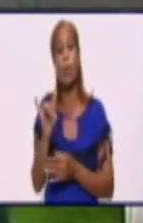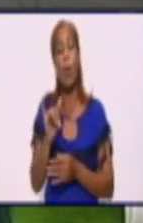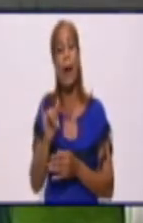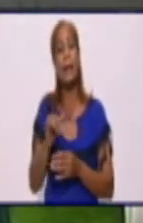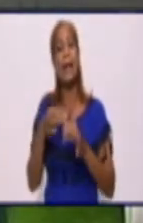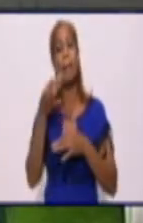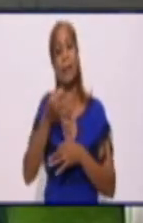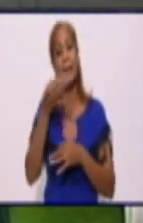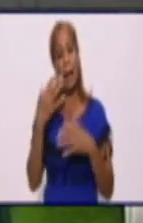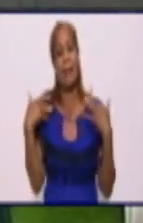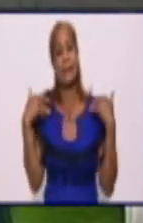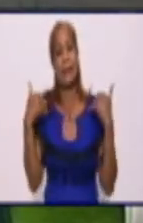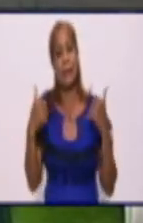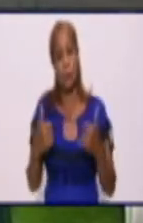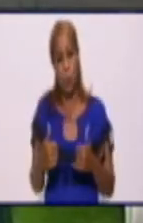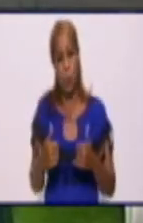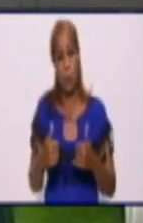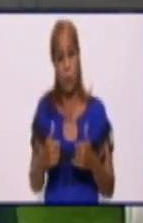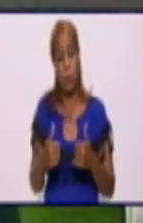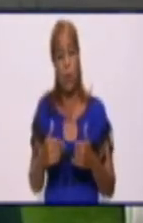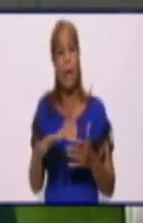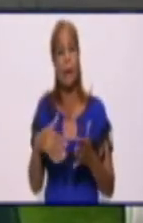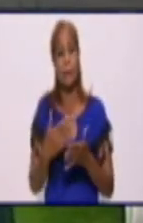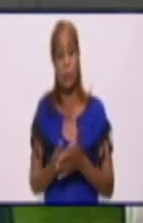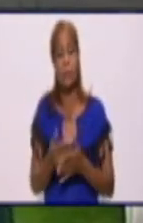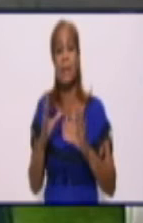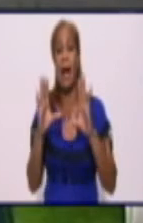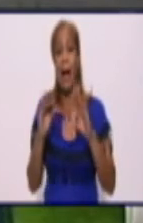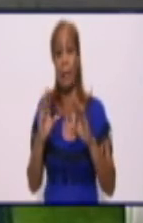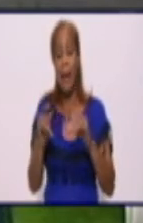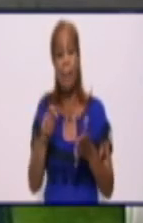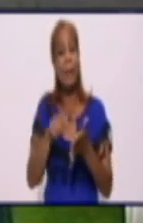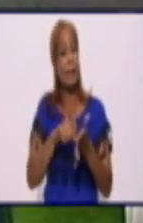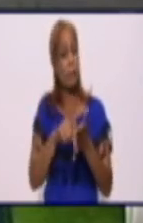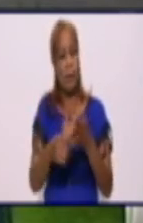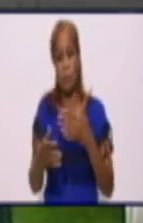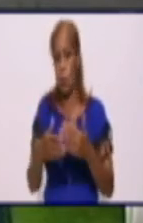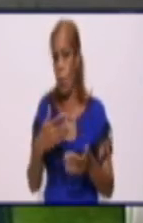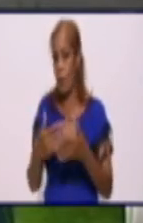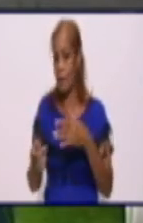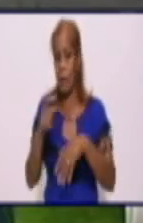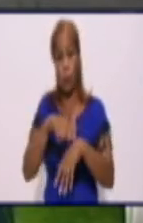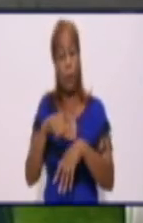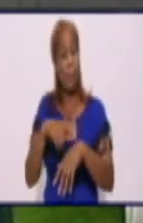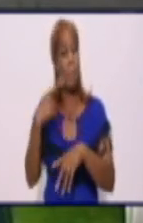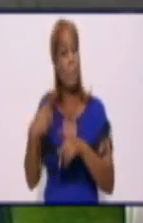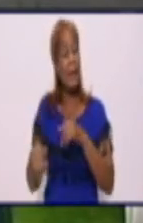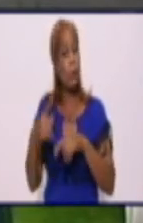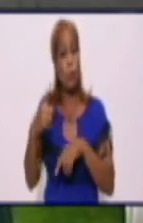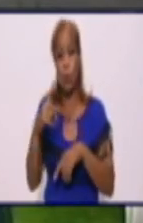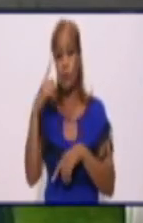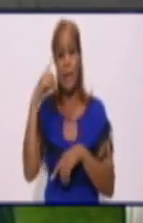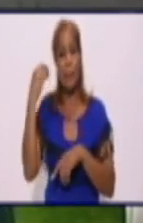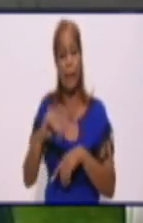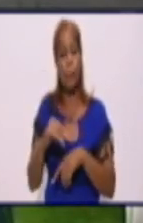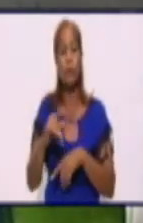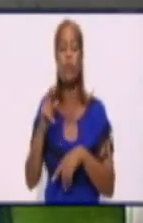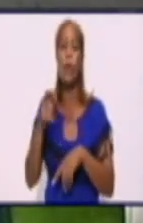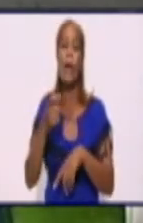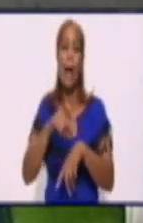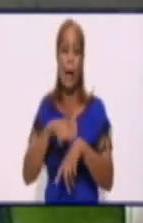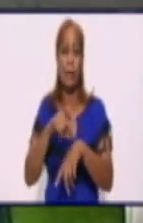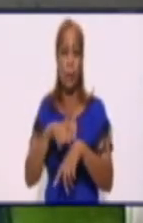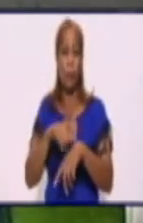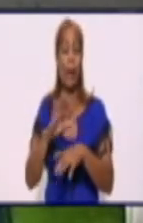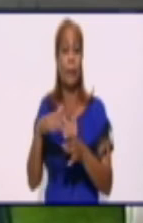24 horas seguidas, o sea que eso imposibilita que se cumpla la rotación de los bloques que teníamos previsto. Ayer se retiraron en todo ese periodo